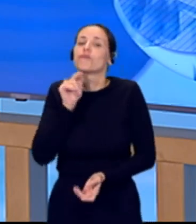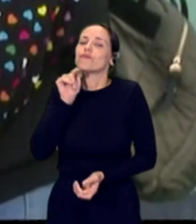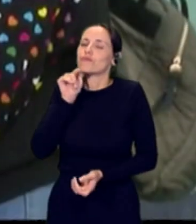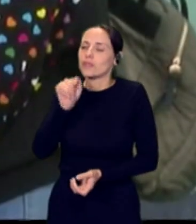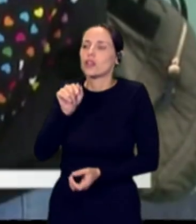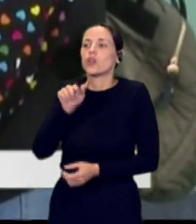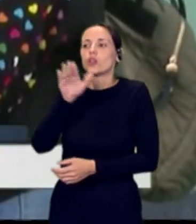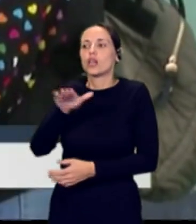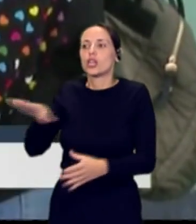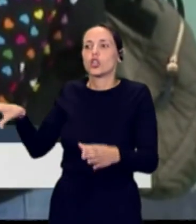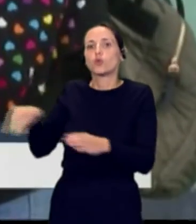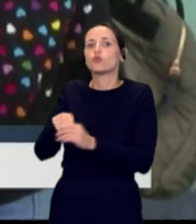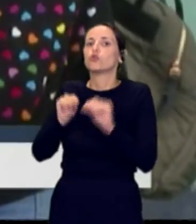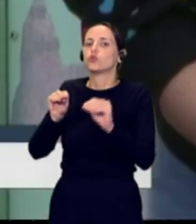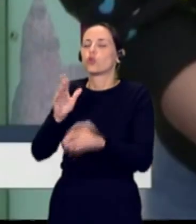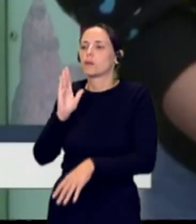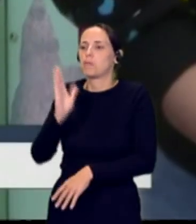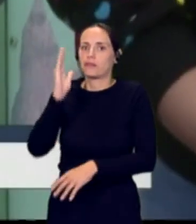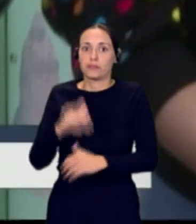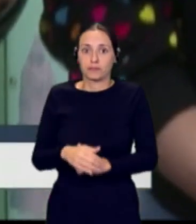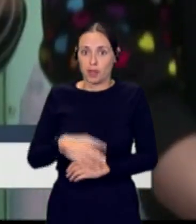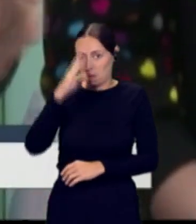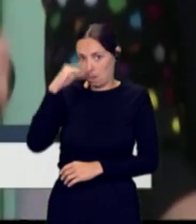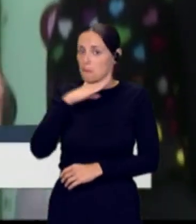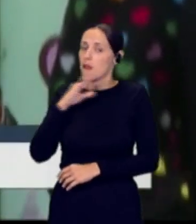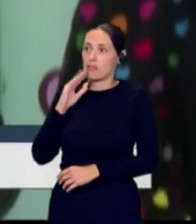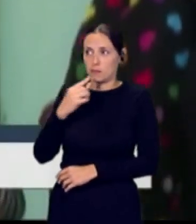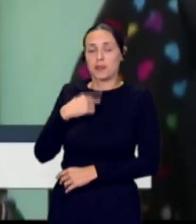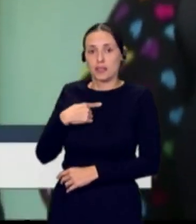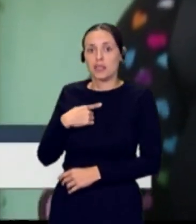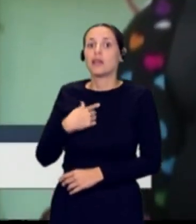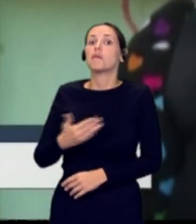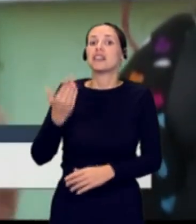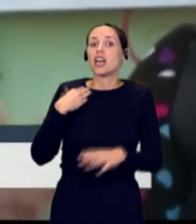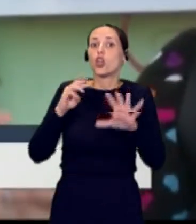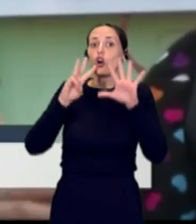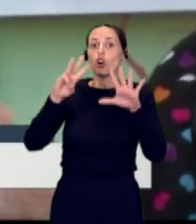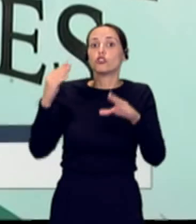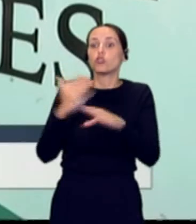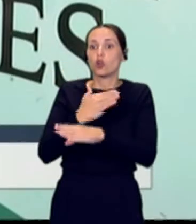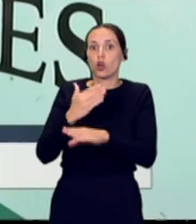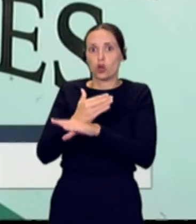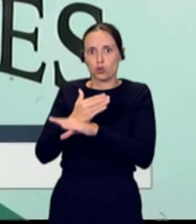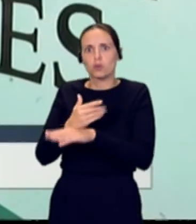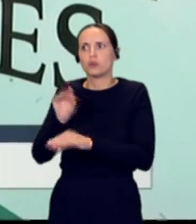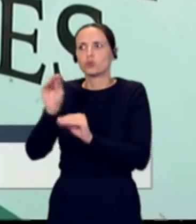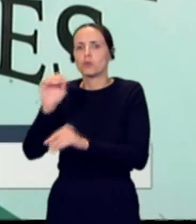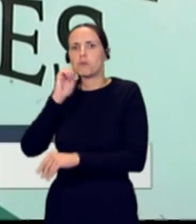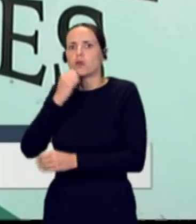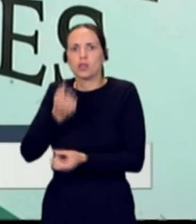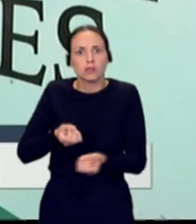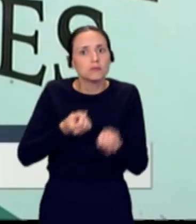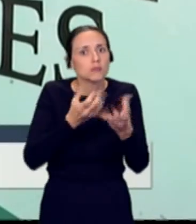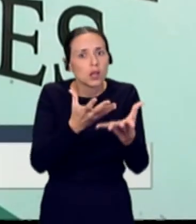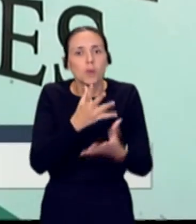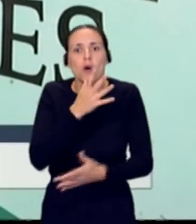inclusión de los niños, es lo que nos comentan sus padres. El 8 de octubre estuvimos con ellos para dar a conocer su reivindicación. Son